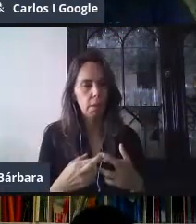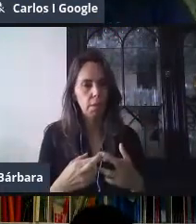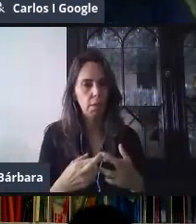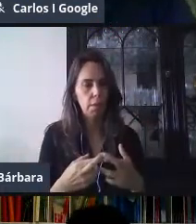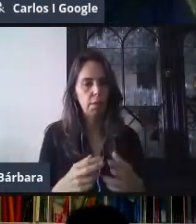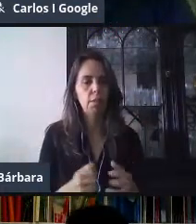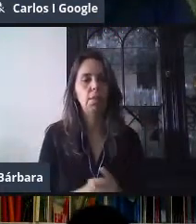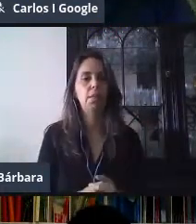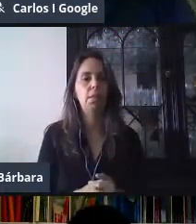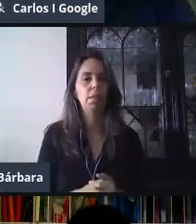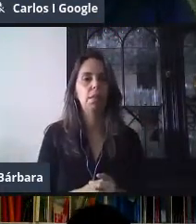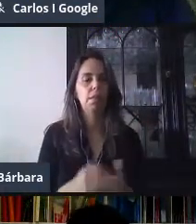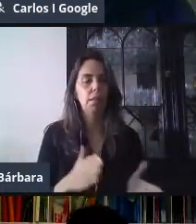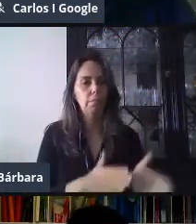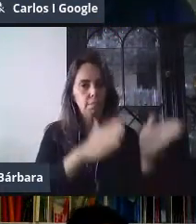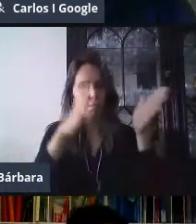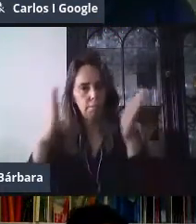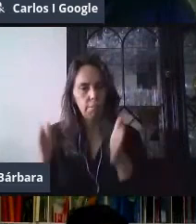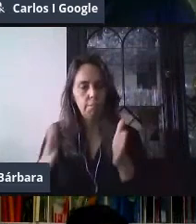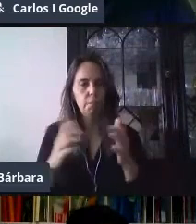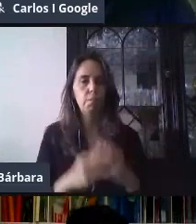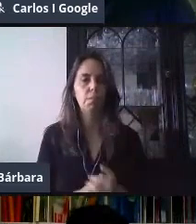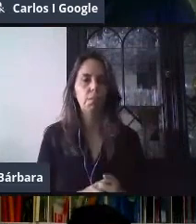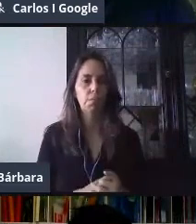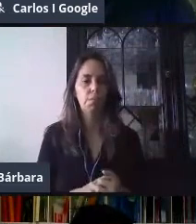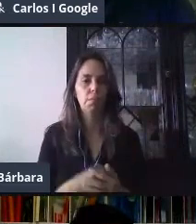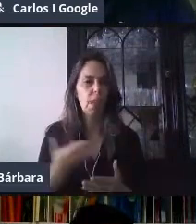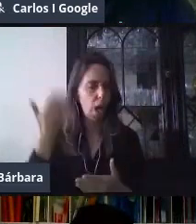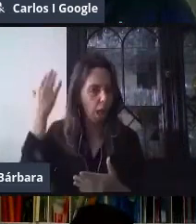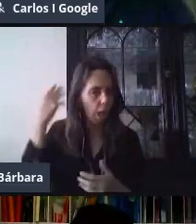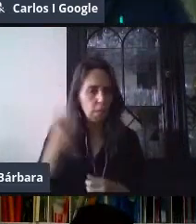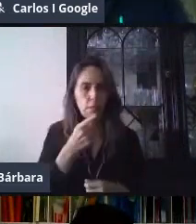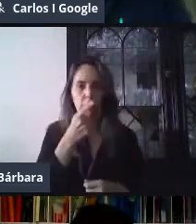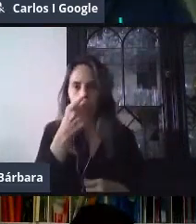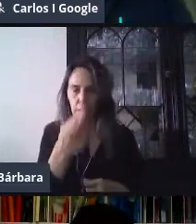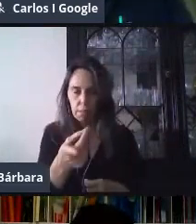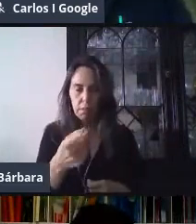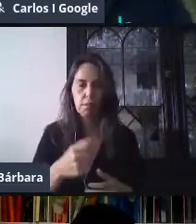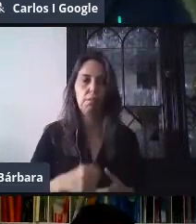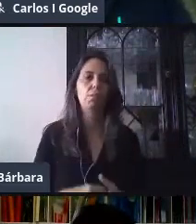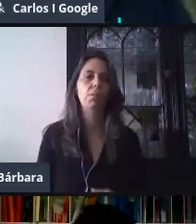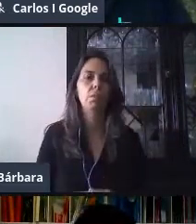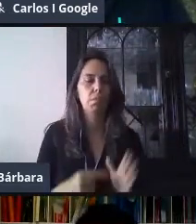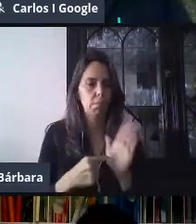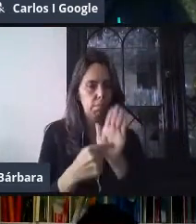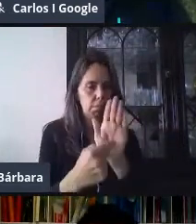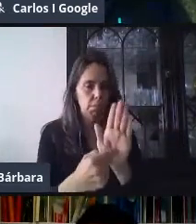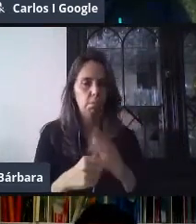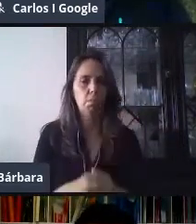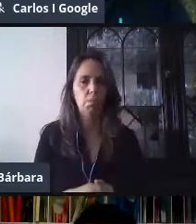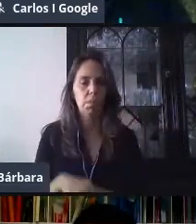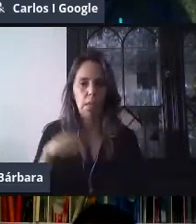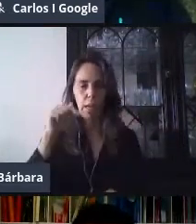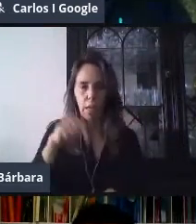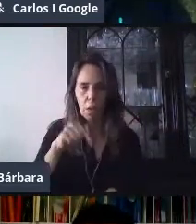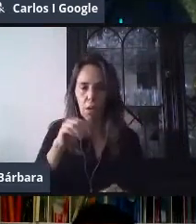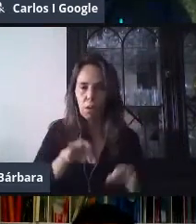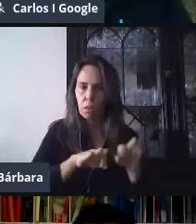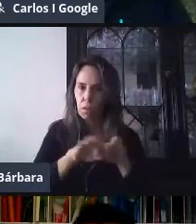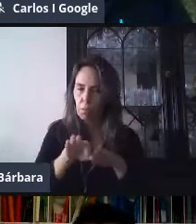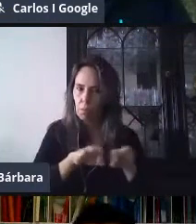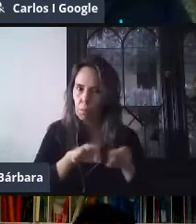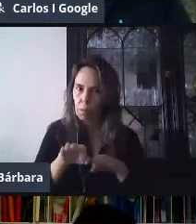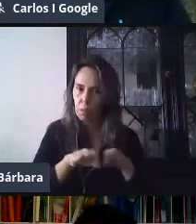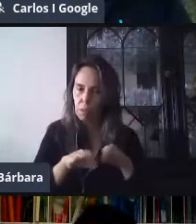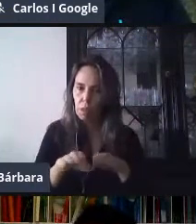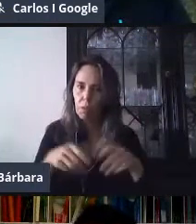sustancial de esta sesión. Como bien comentó Carlos al inicio de la presentación, el día de hoy nos toca trabajar con la herramienta